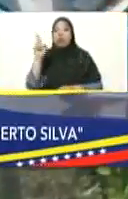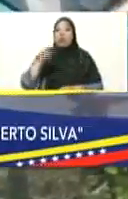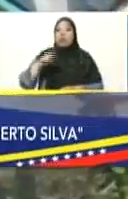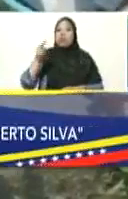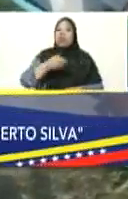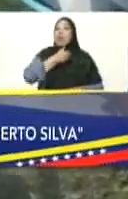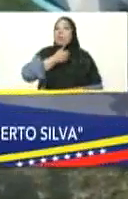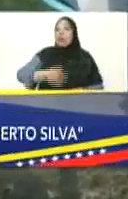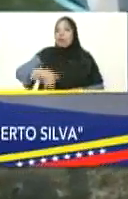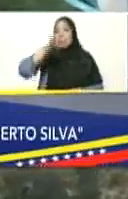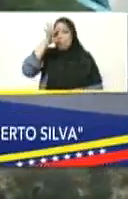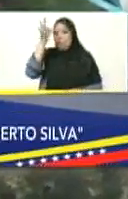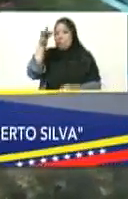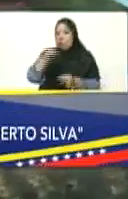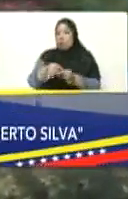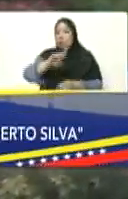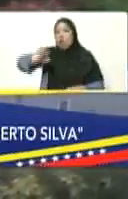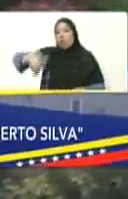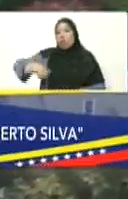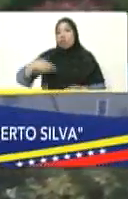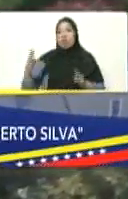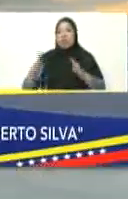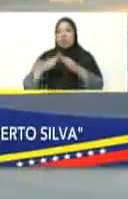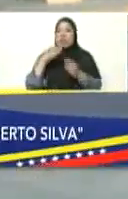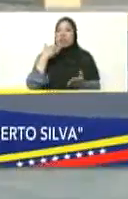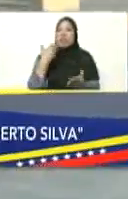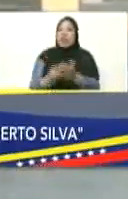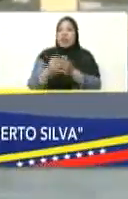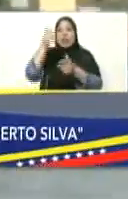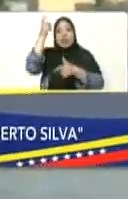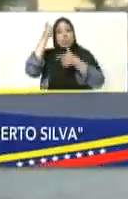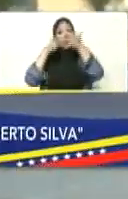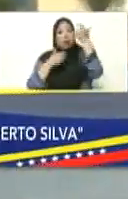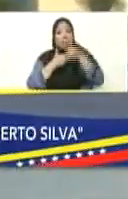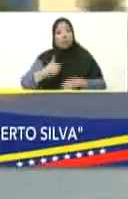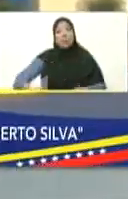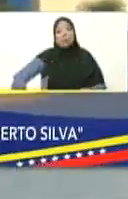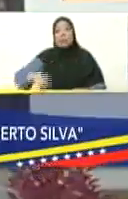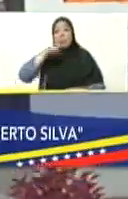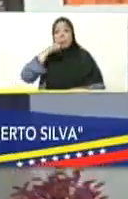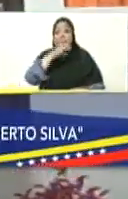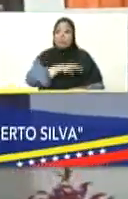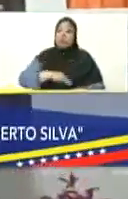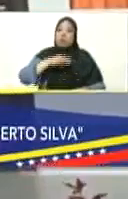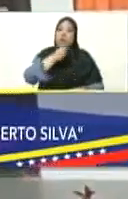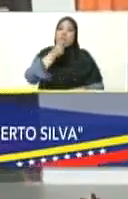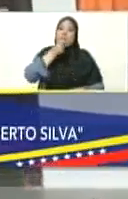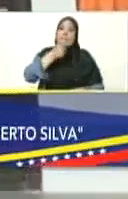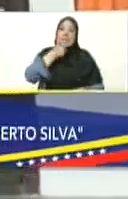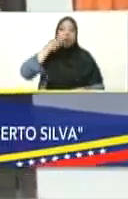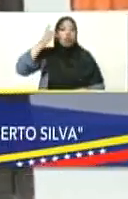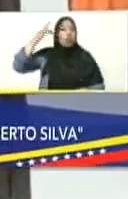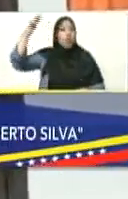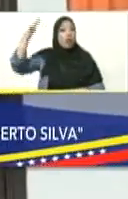perdimos la fe y tenemos nuestro hogar gracias presidente gracias ministro por este hermoso sueño